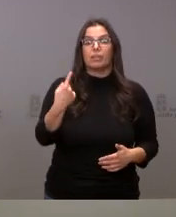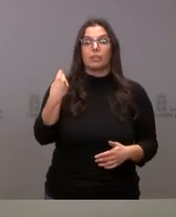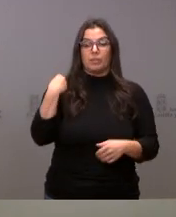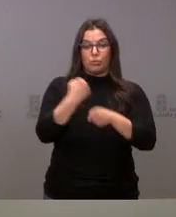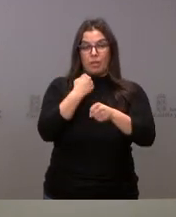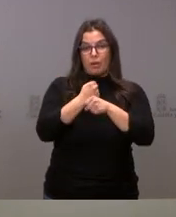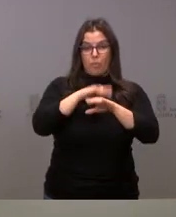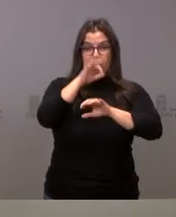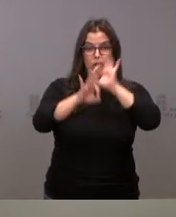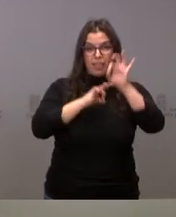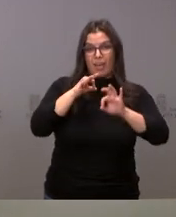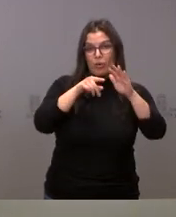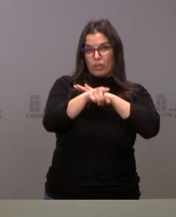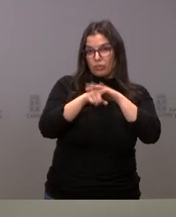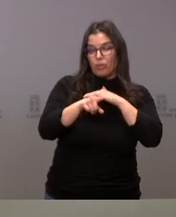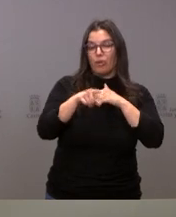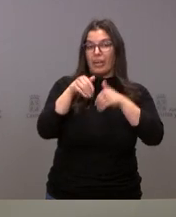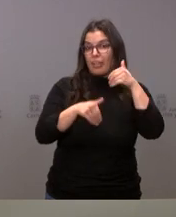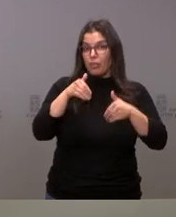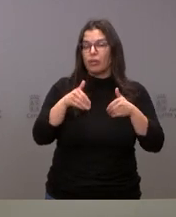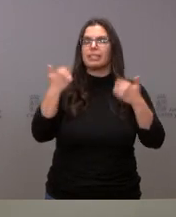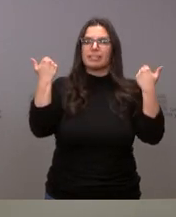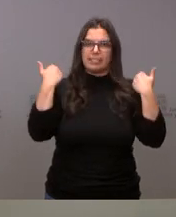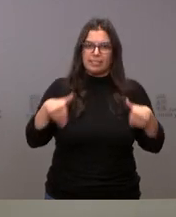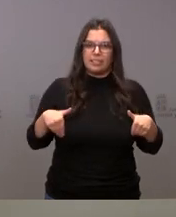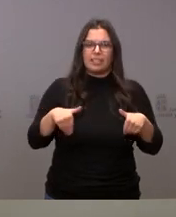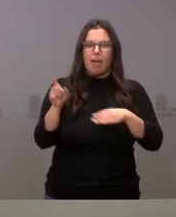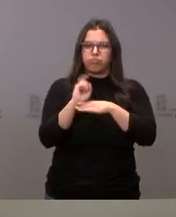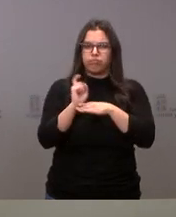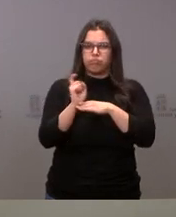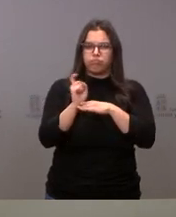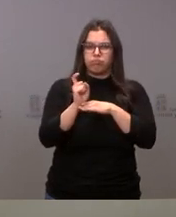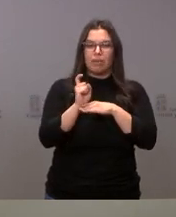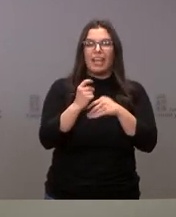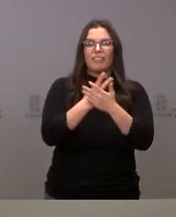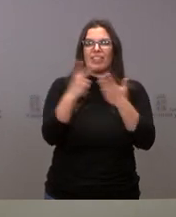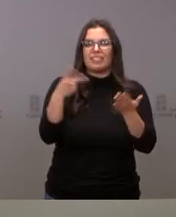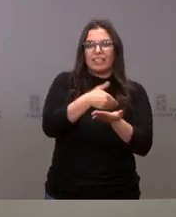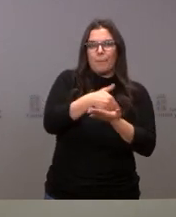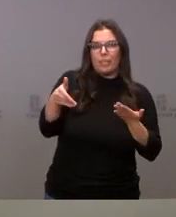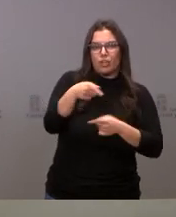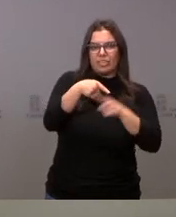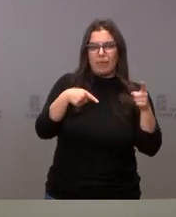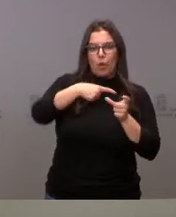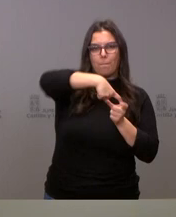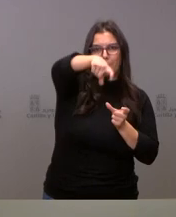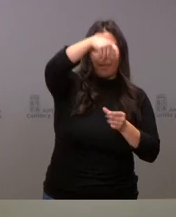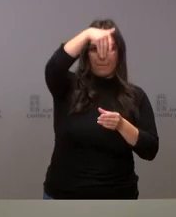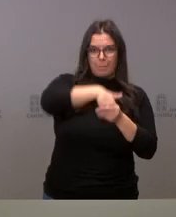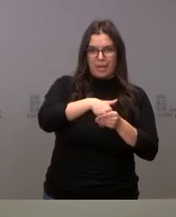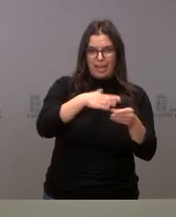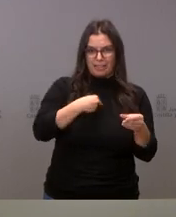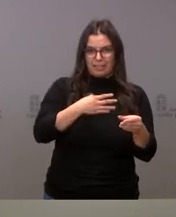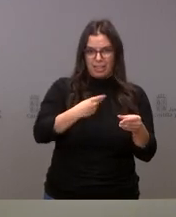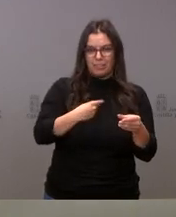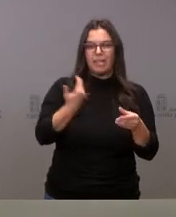operativo de gestión de las elecciones ya se han impreso más de 17 millones y medio de papeletas que han